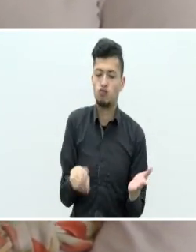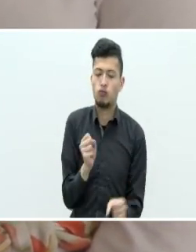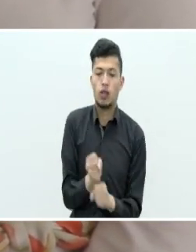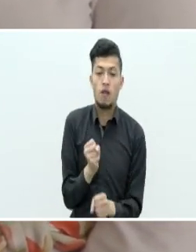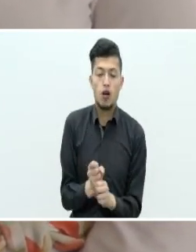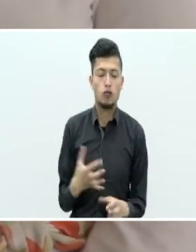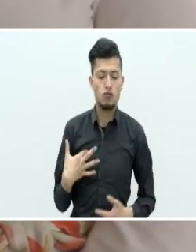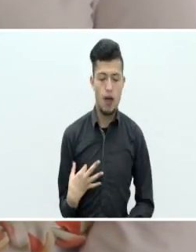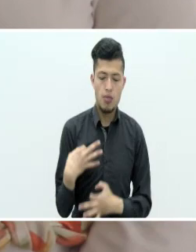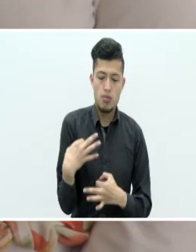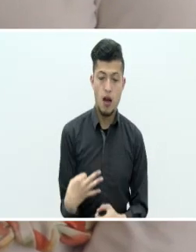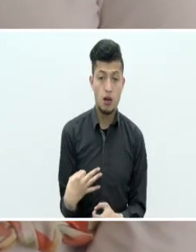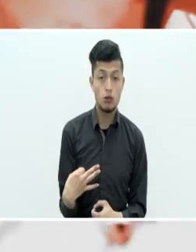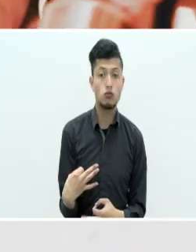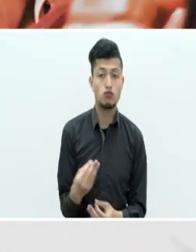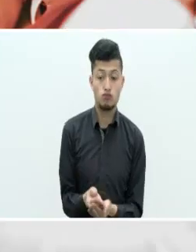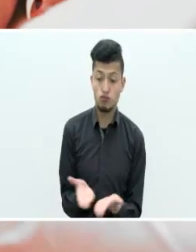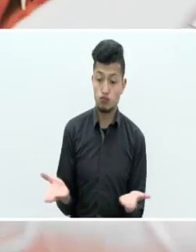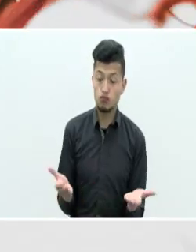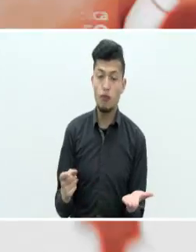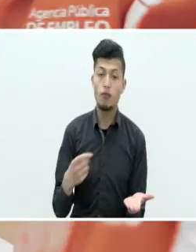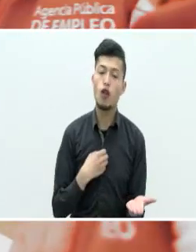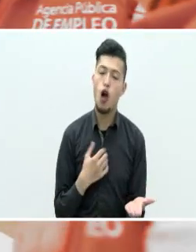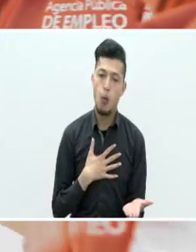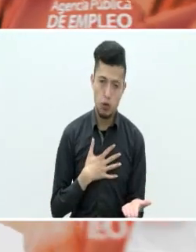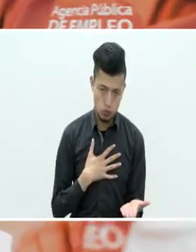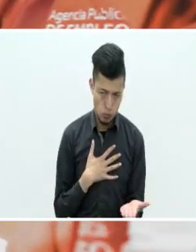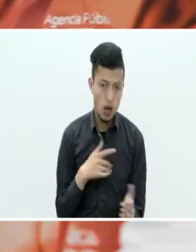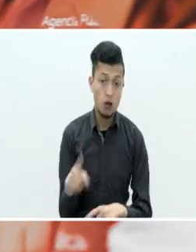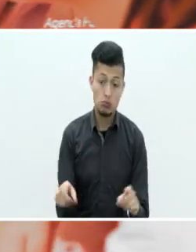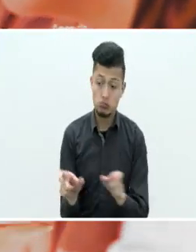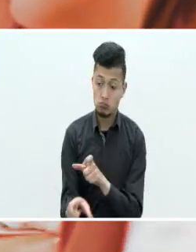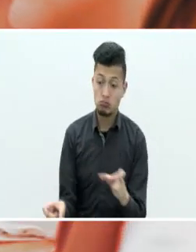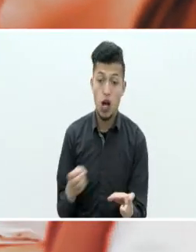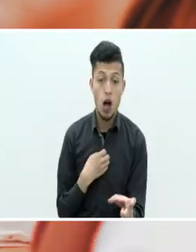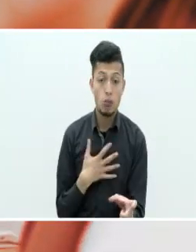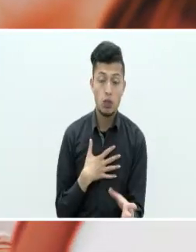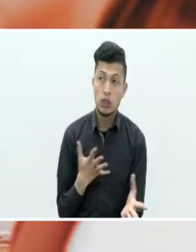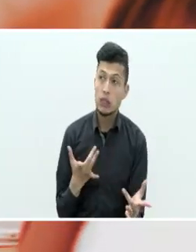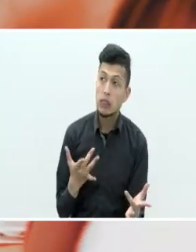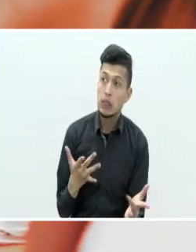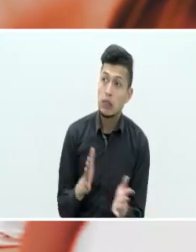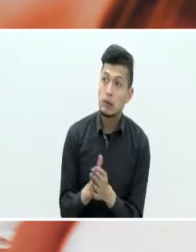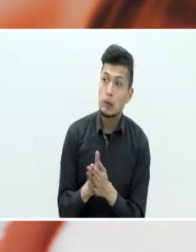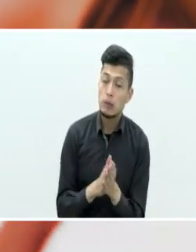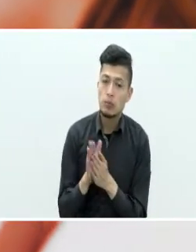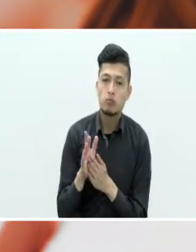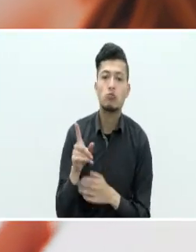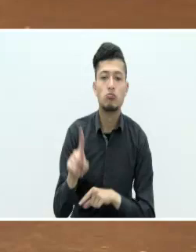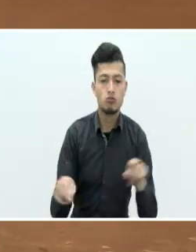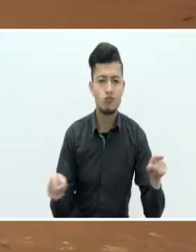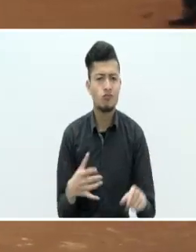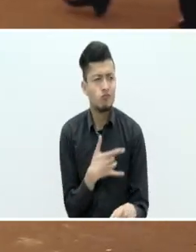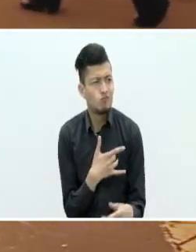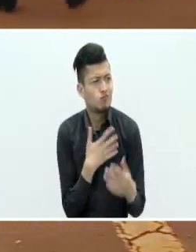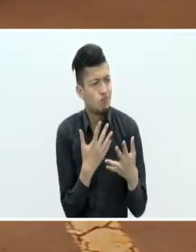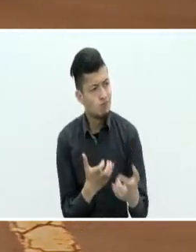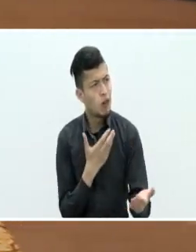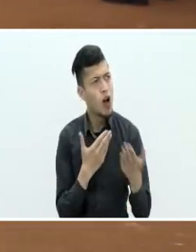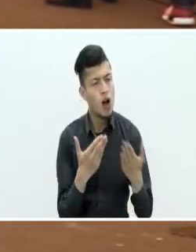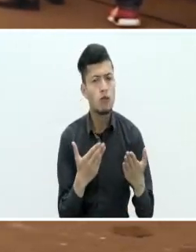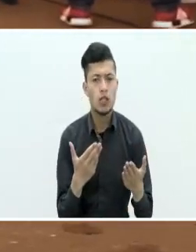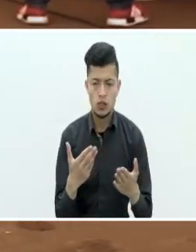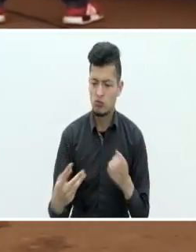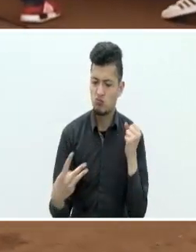digno es una gran oportunidad que muchos esperan y en la que muchos depositan su confianza en la Agencia